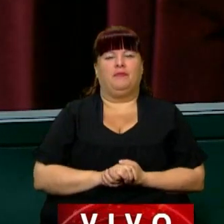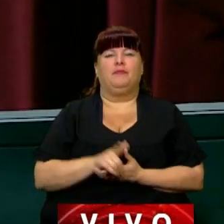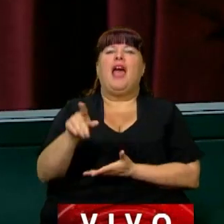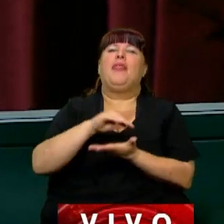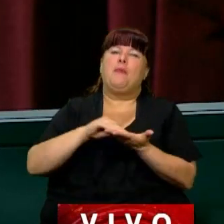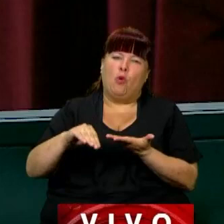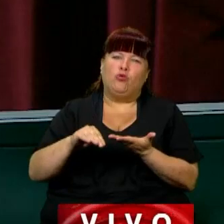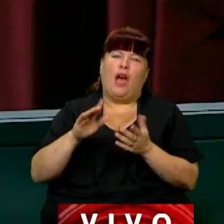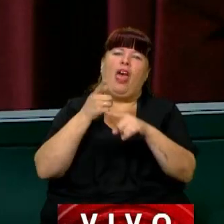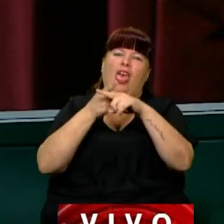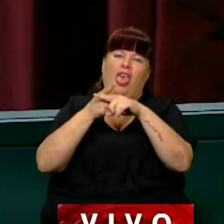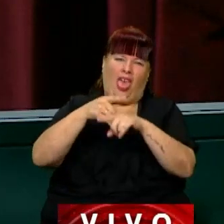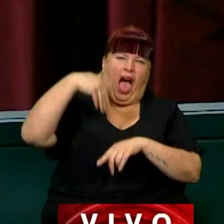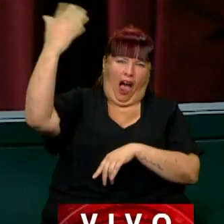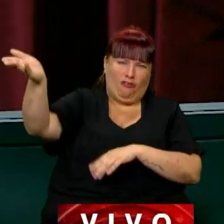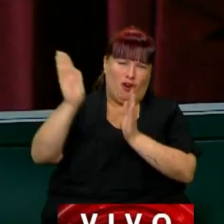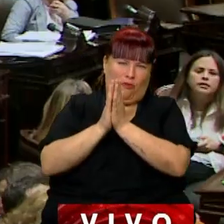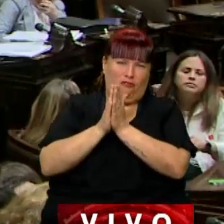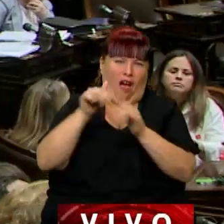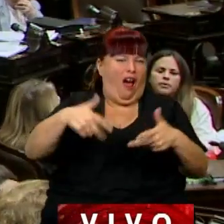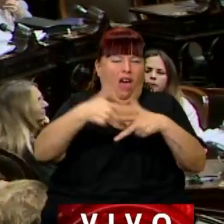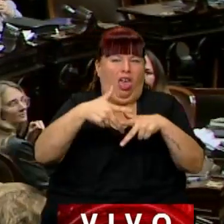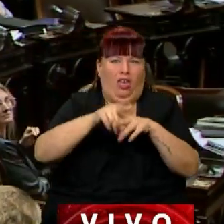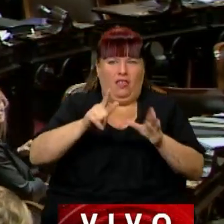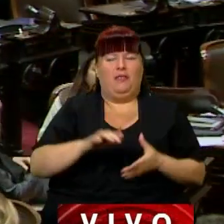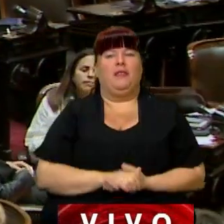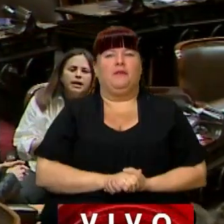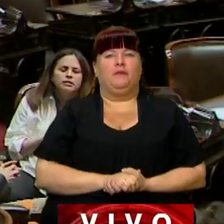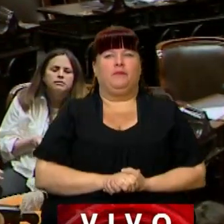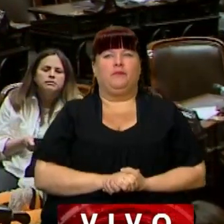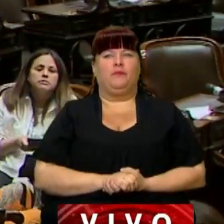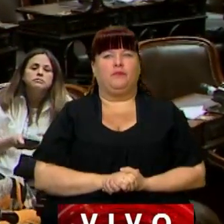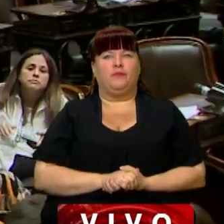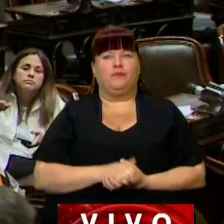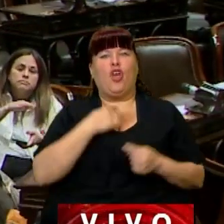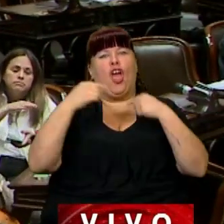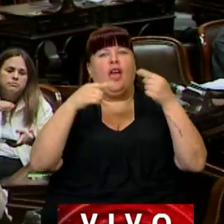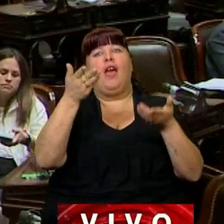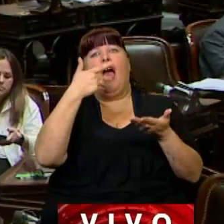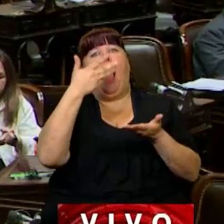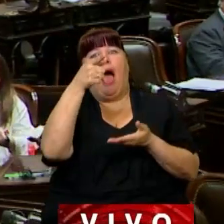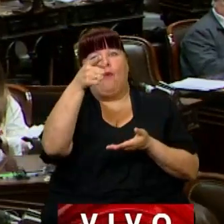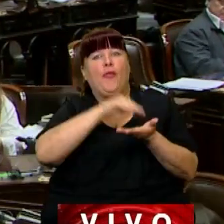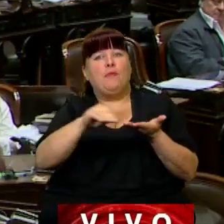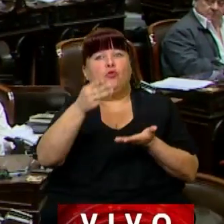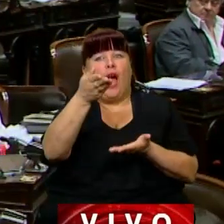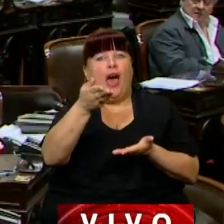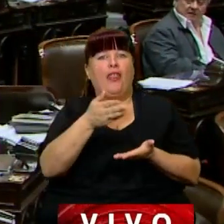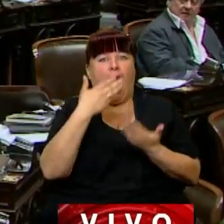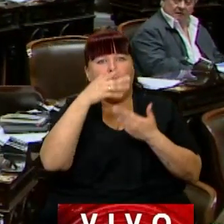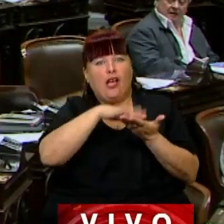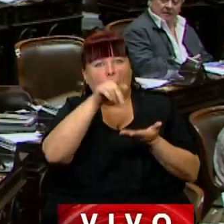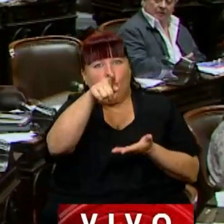Diputada, puede discutir en el pasillo si... ¿Me están hablando? Diputada,